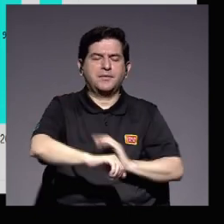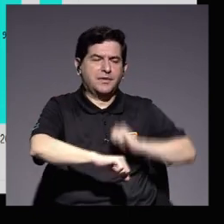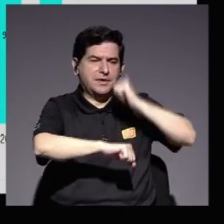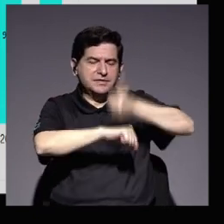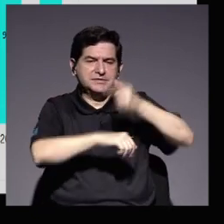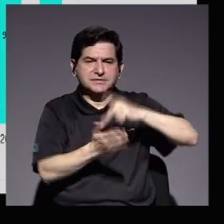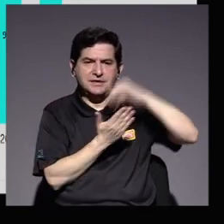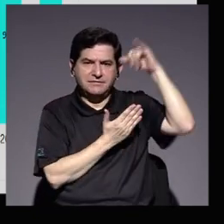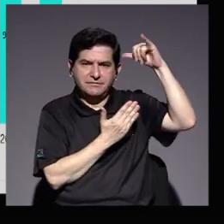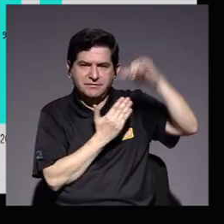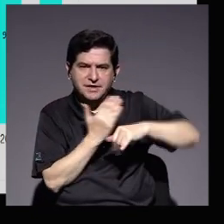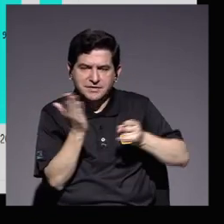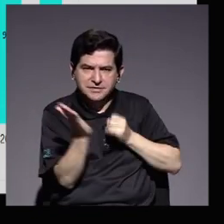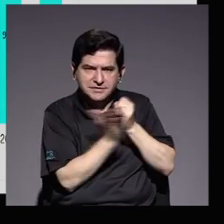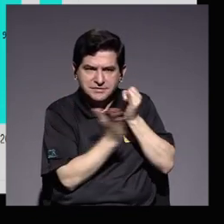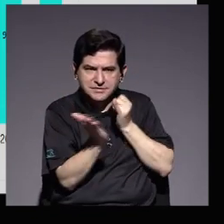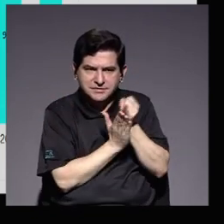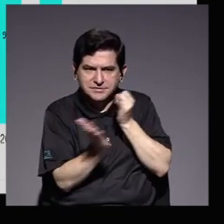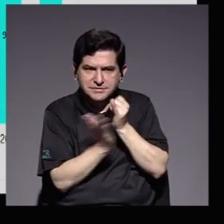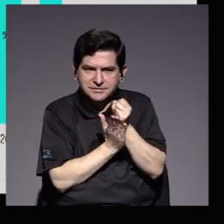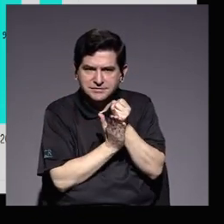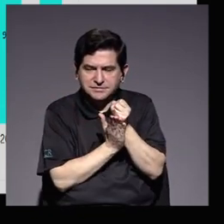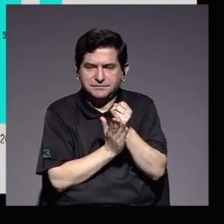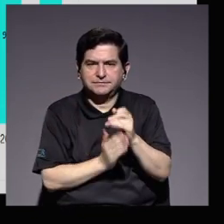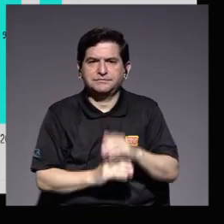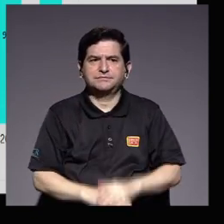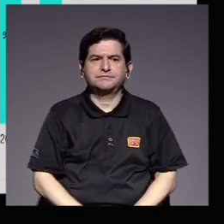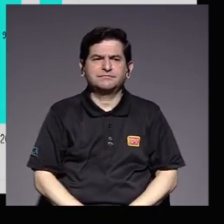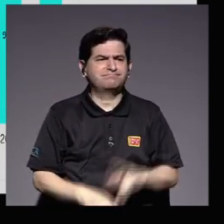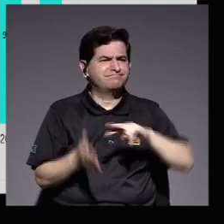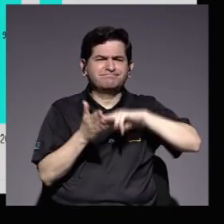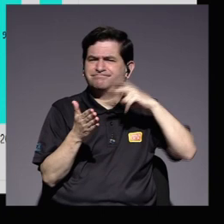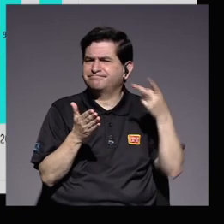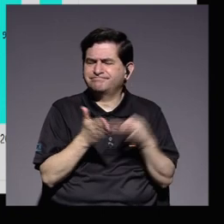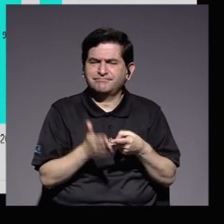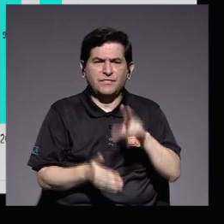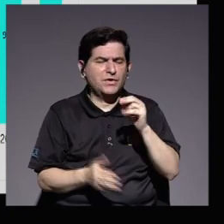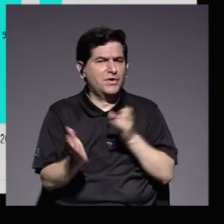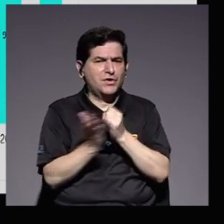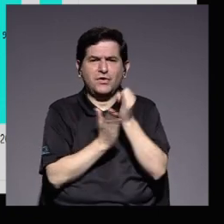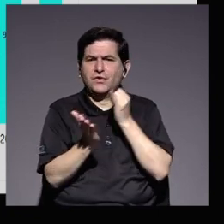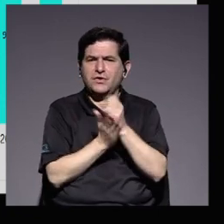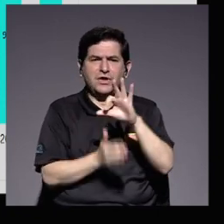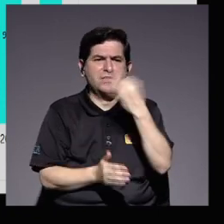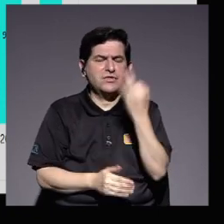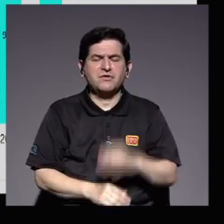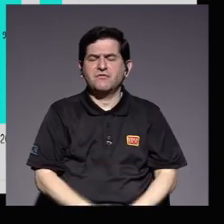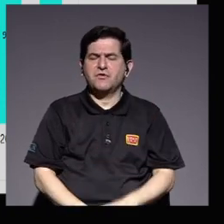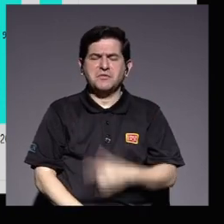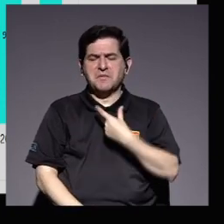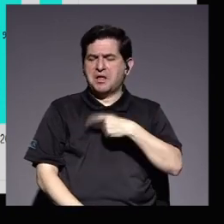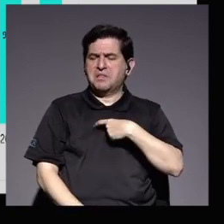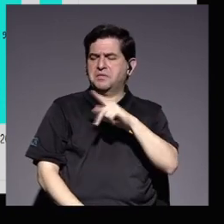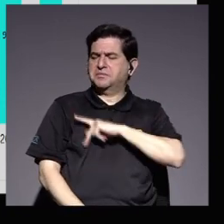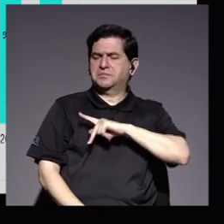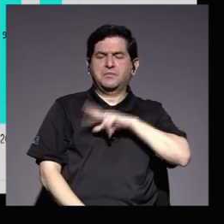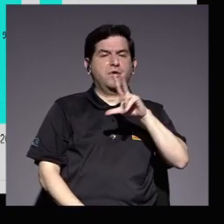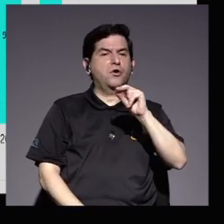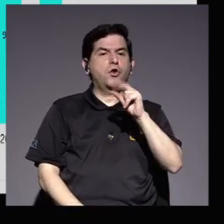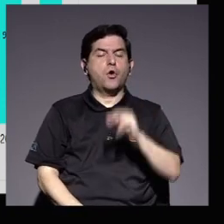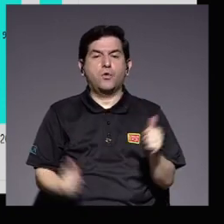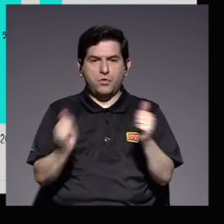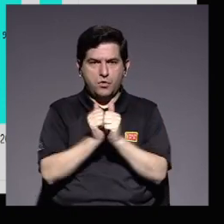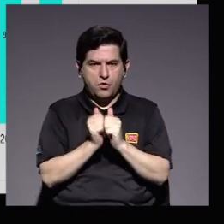de los proyectos de investigación. Esto quiere decir que no se hace investigación de modo antojadizo, sino de manera